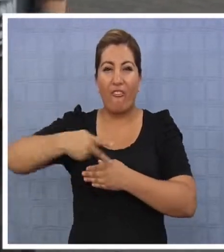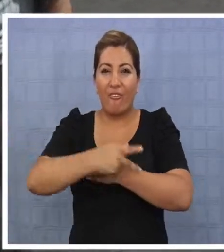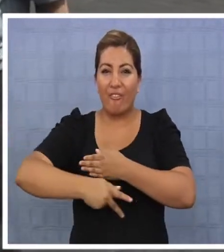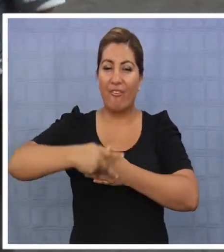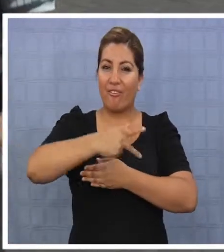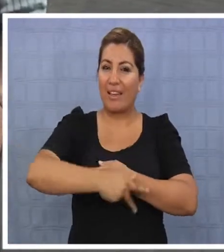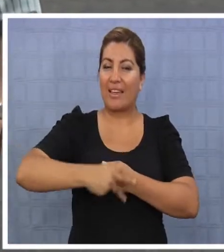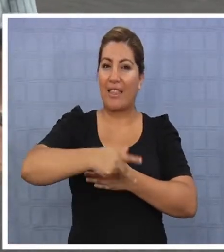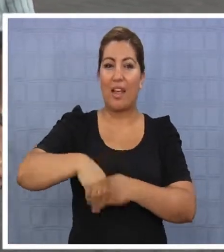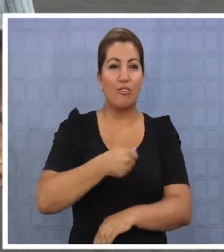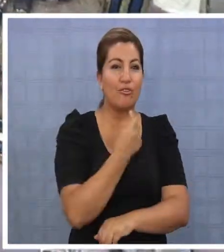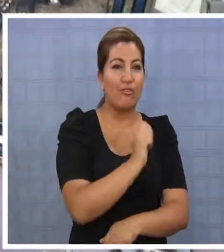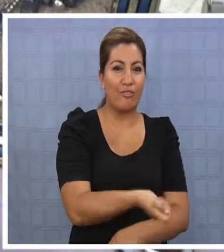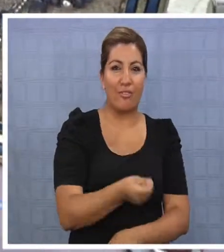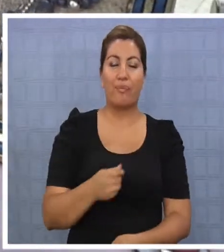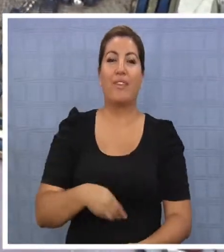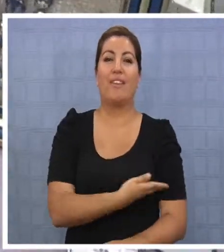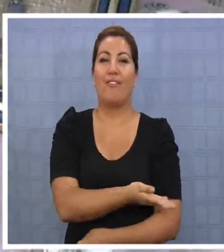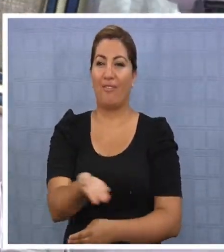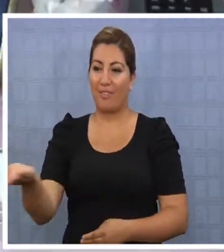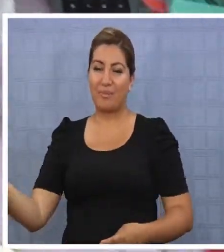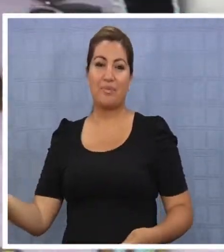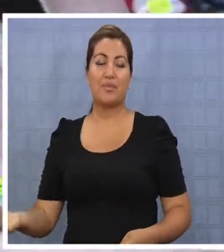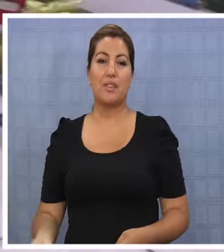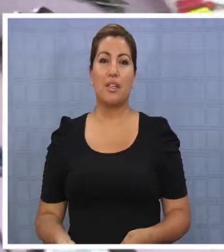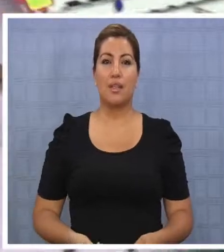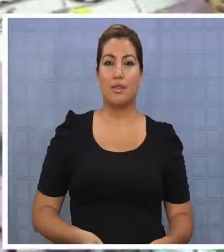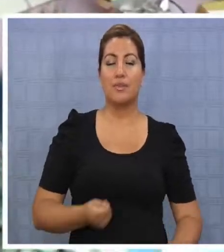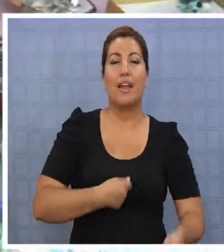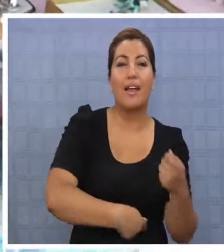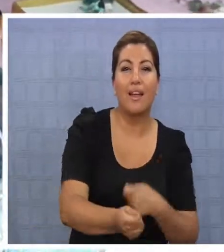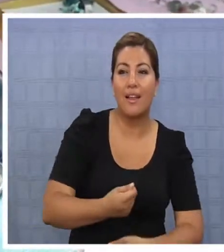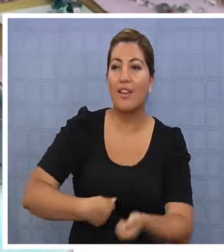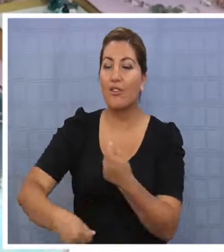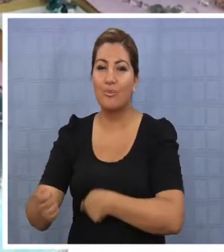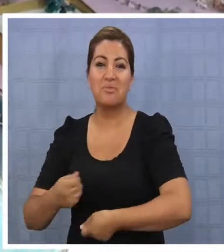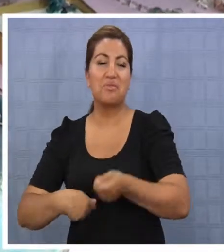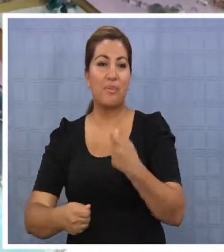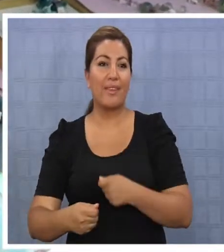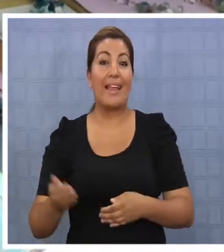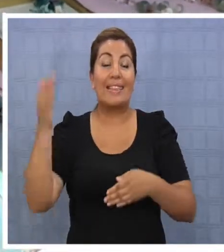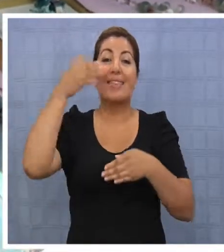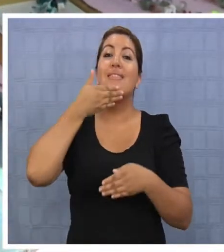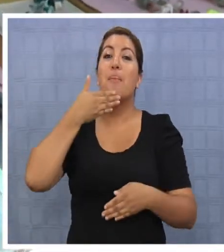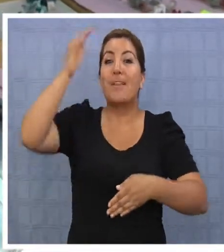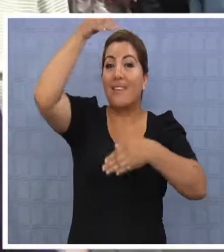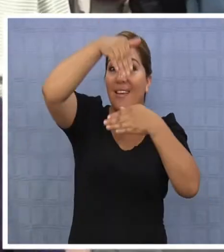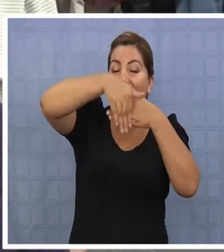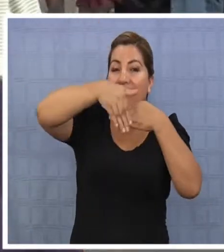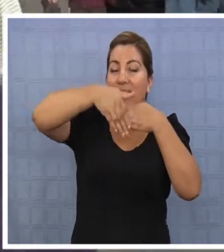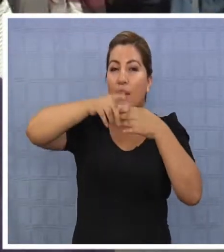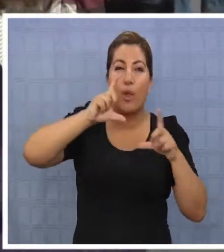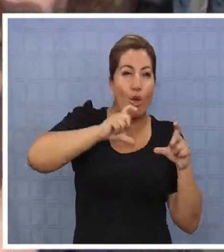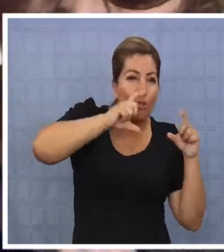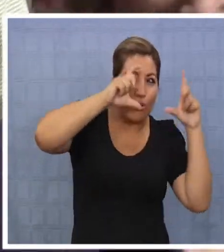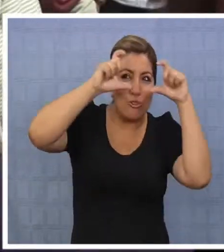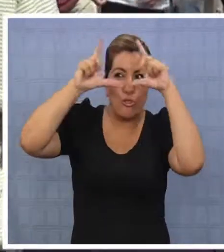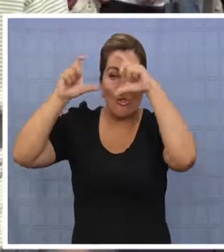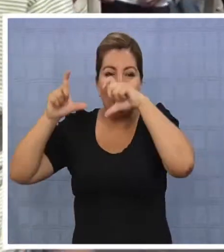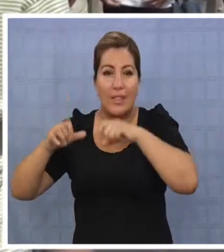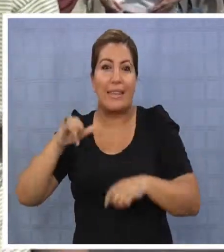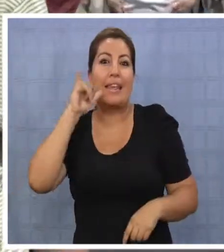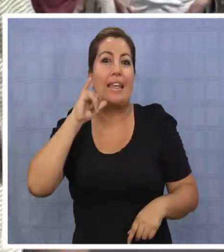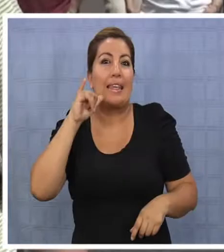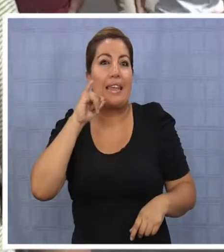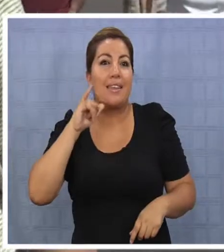domingos en el Paseo Baquedano. Esta vez se intentará que los comerciantes tengan sus productos en la tarde, que es el momento en que